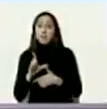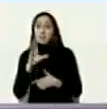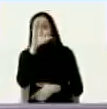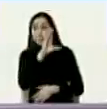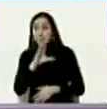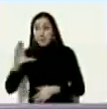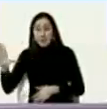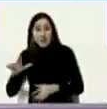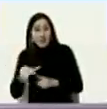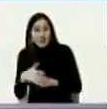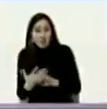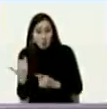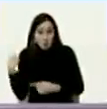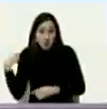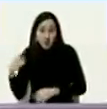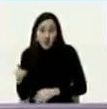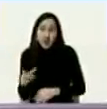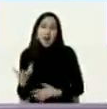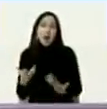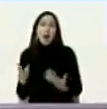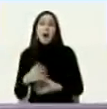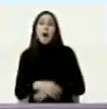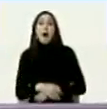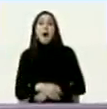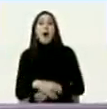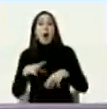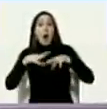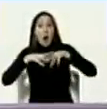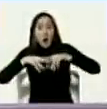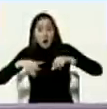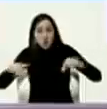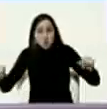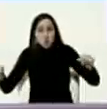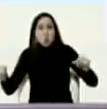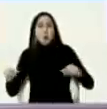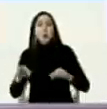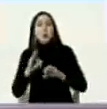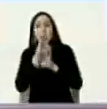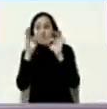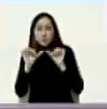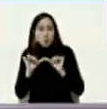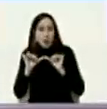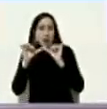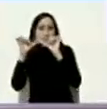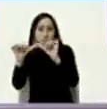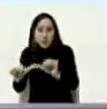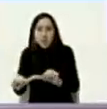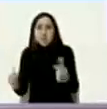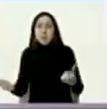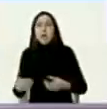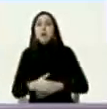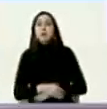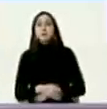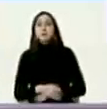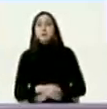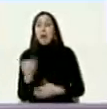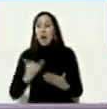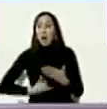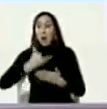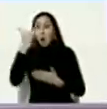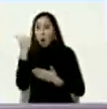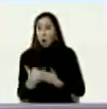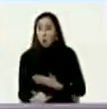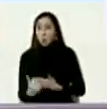América Latina y el Caribe es una región en disputa permanente entre los proyectos